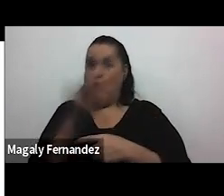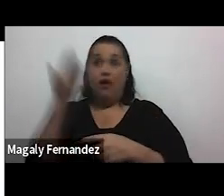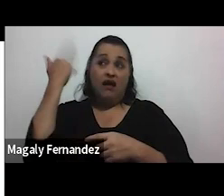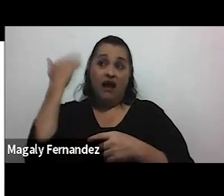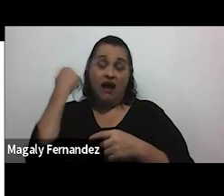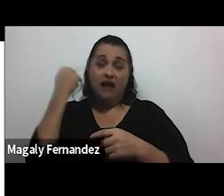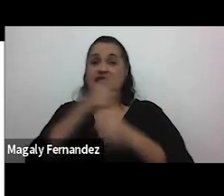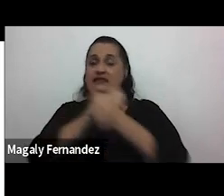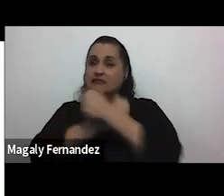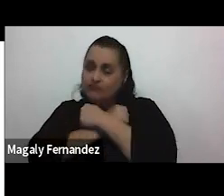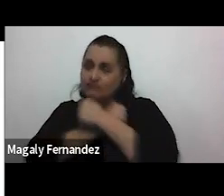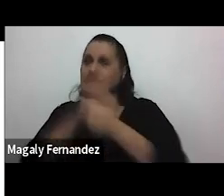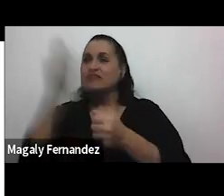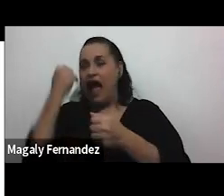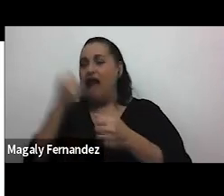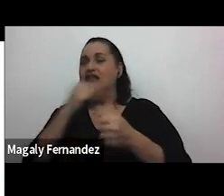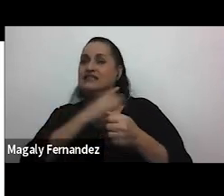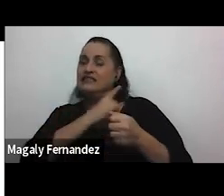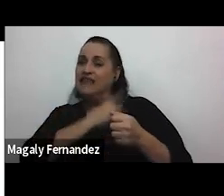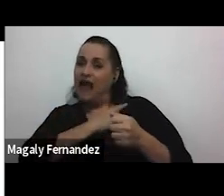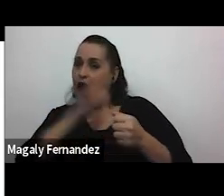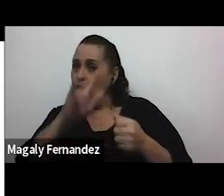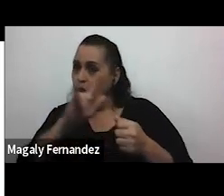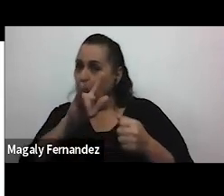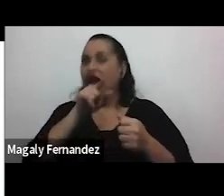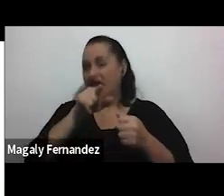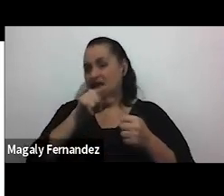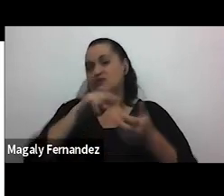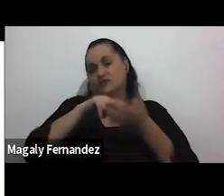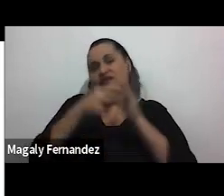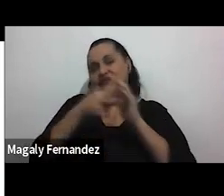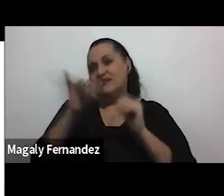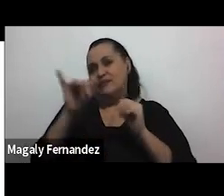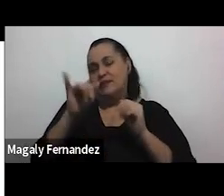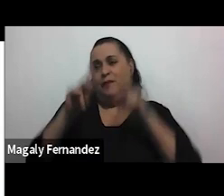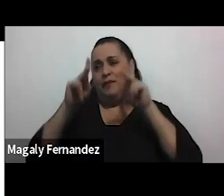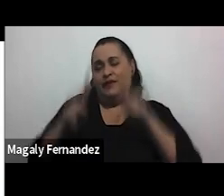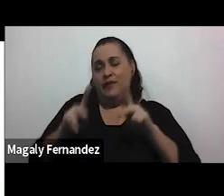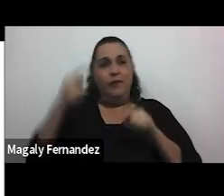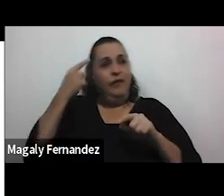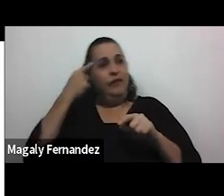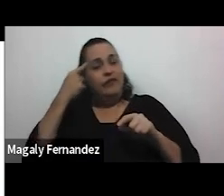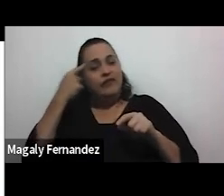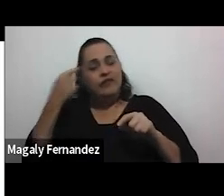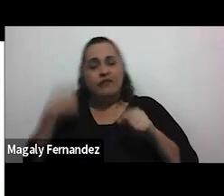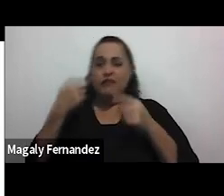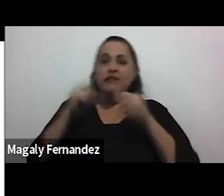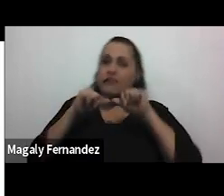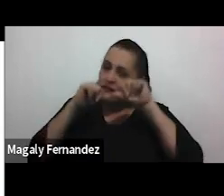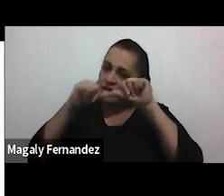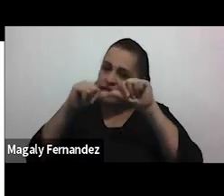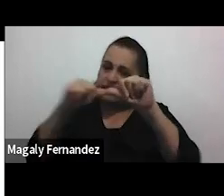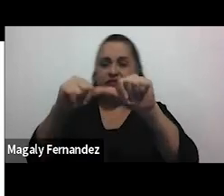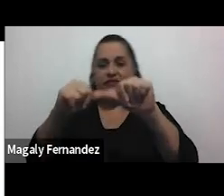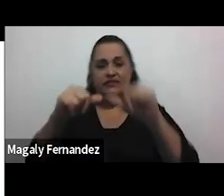hubo cariño de que ahí hubo amor y eso hace que evidentemente también la persona tenga deseos de proteger a